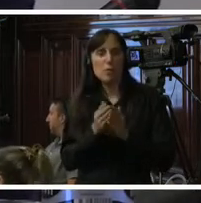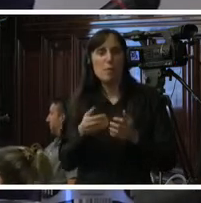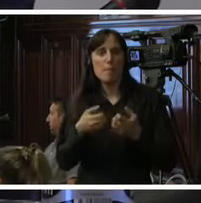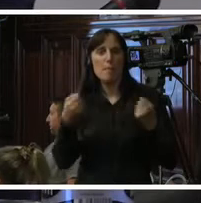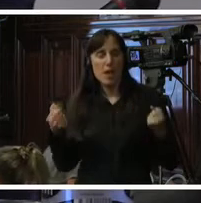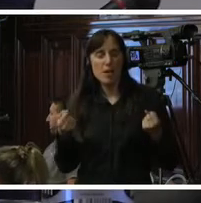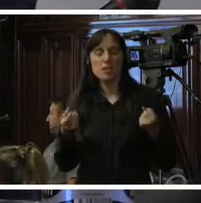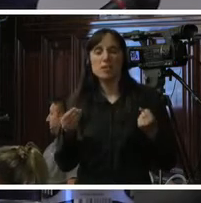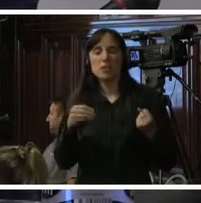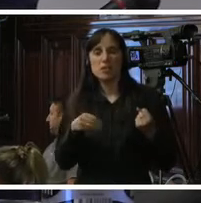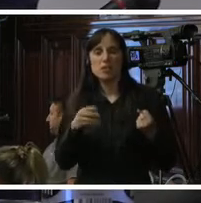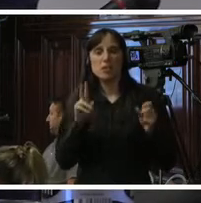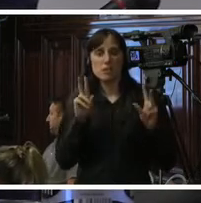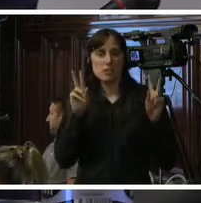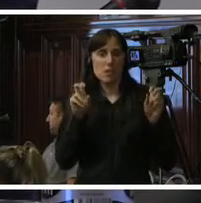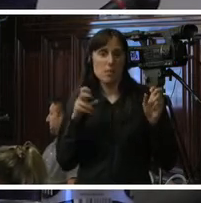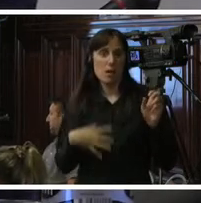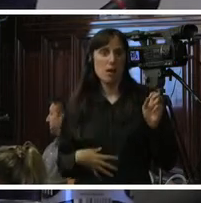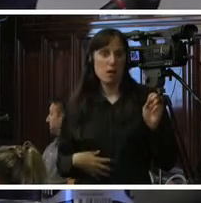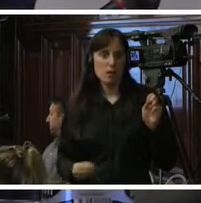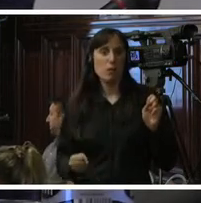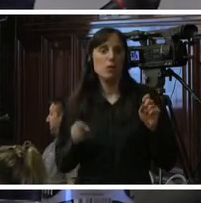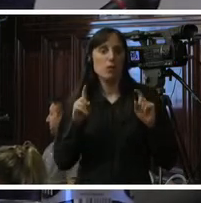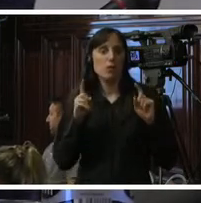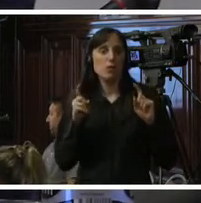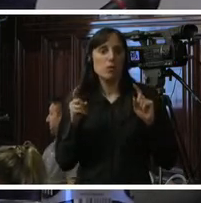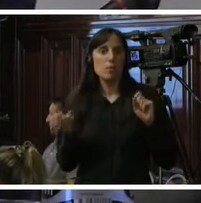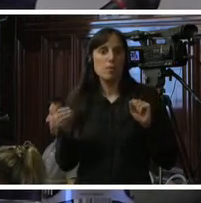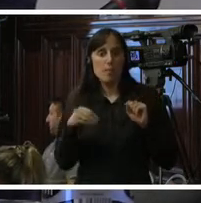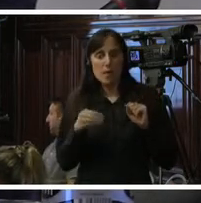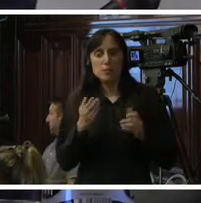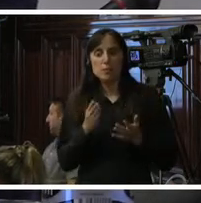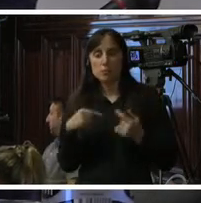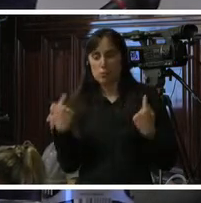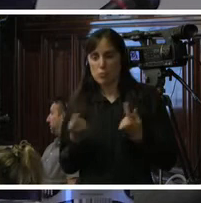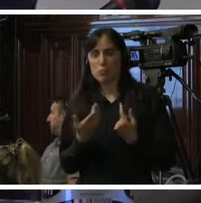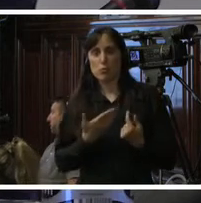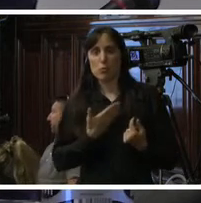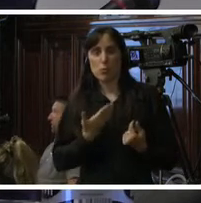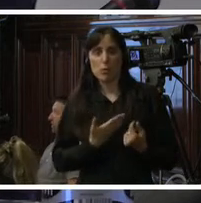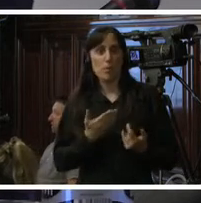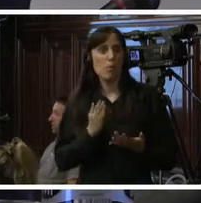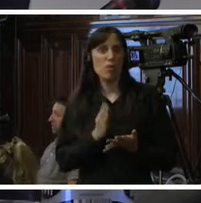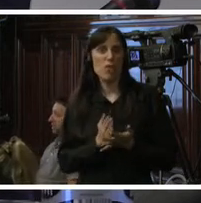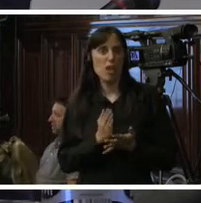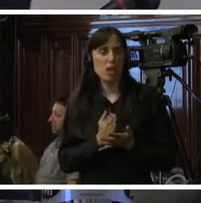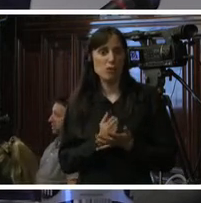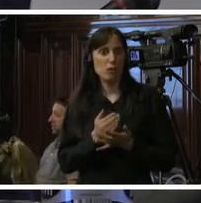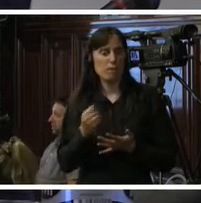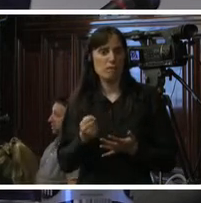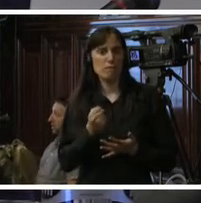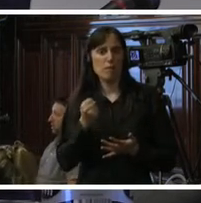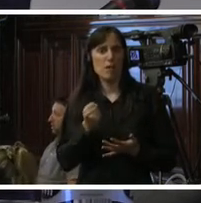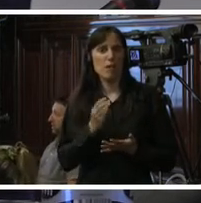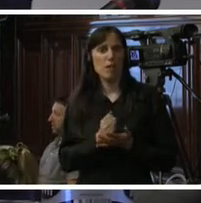la cobertura de la interrupción voluntaria del embarazo y reclamábamos esto siempre como un derecho fundamental que